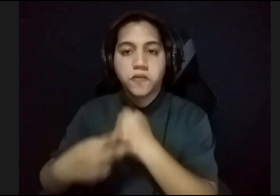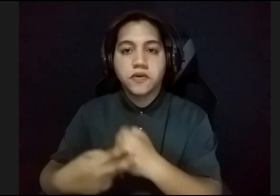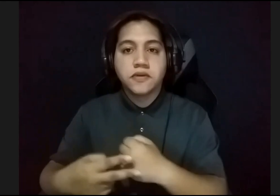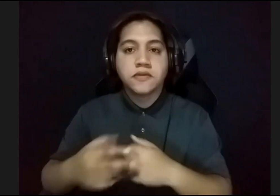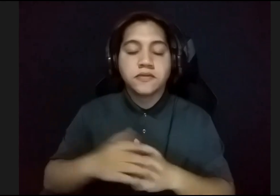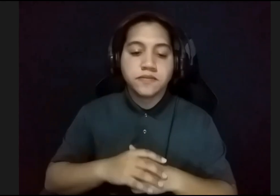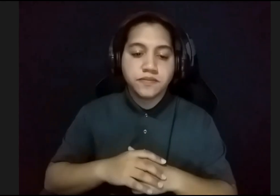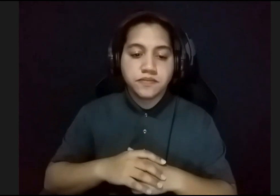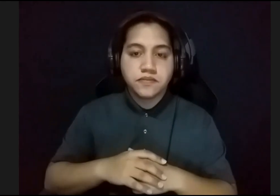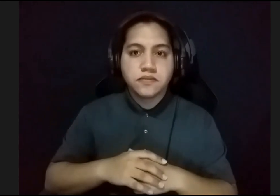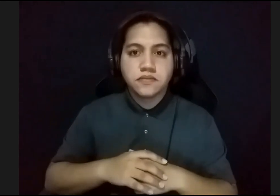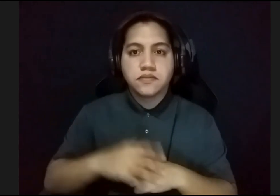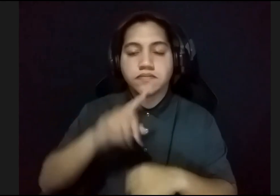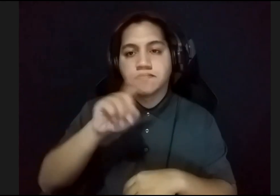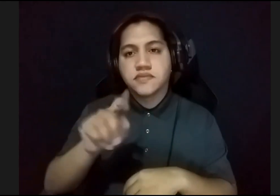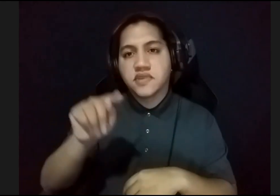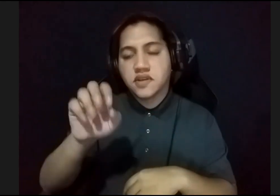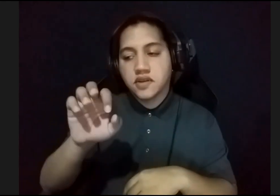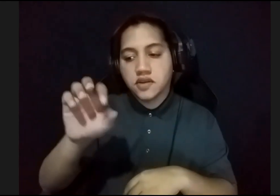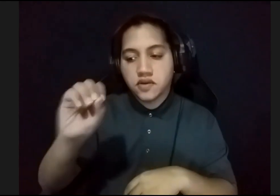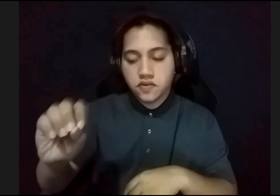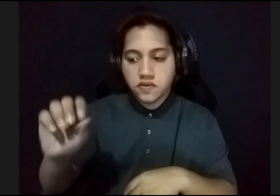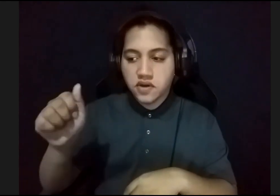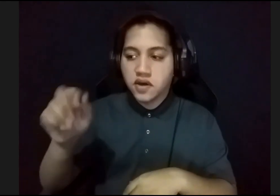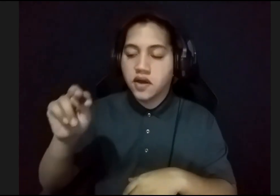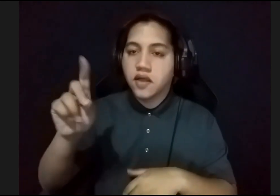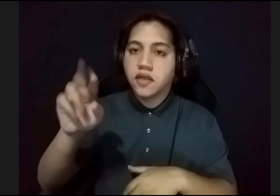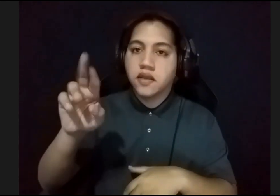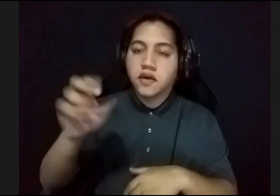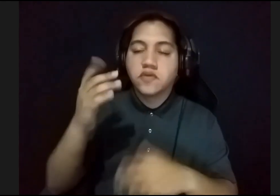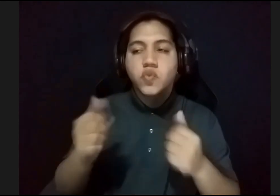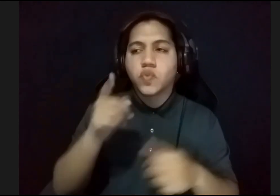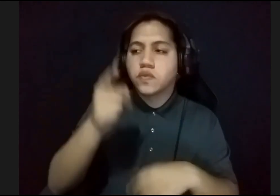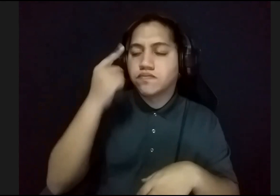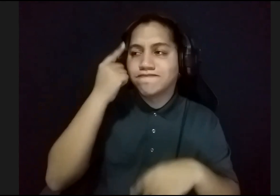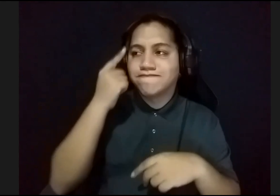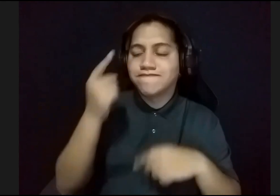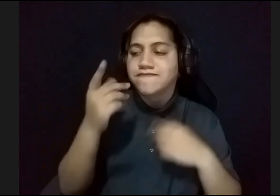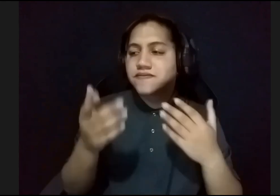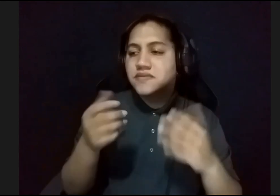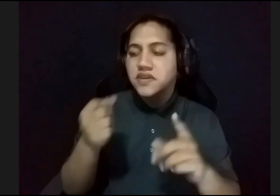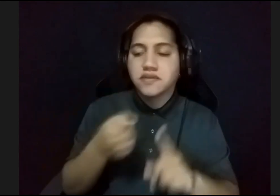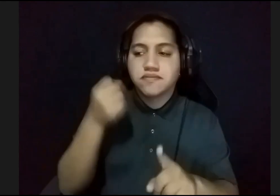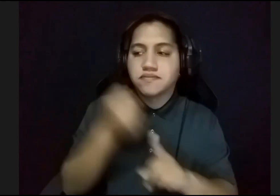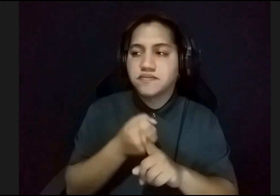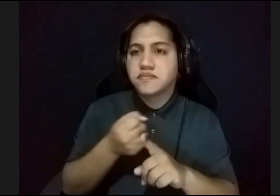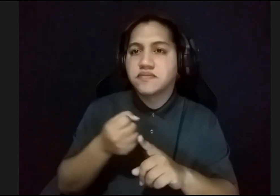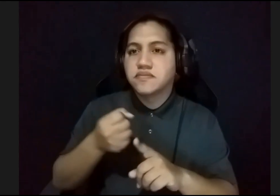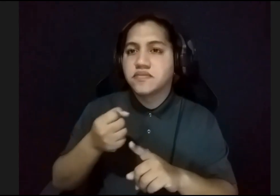Pregunta Teo André, ¿cuál usted piensa, que fue la obra, que más le impactó, y por qué?